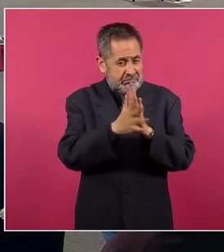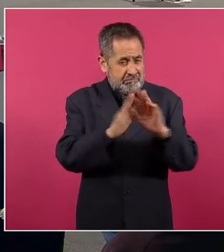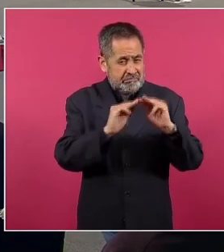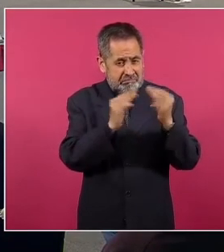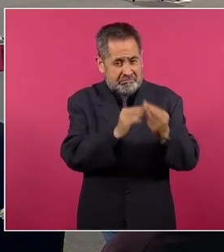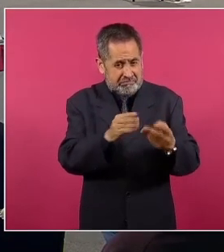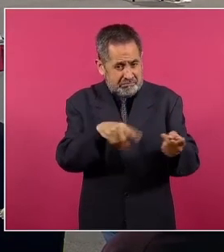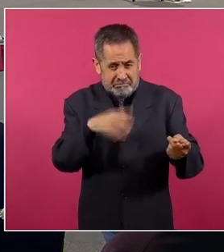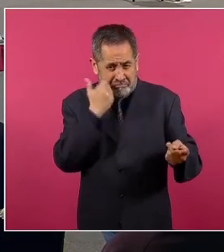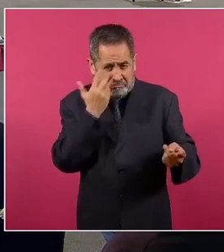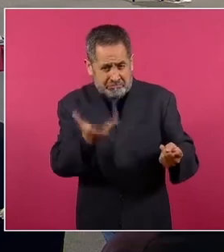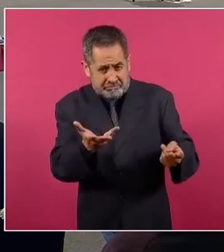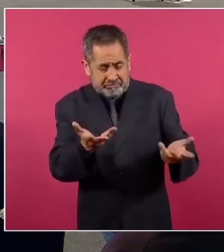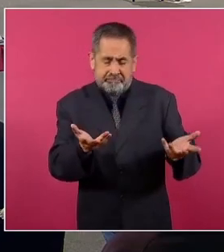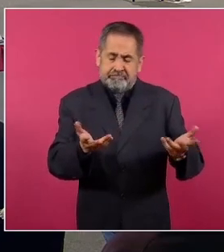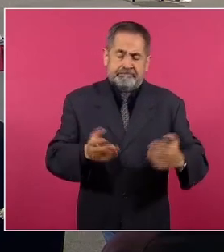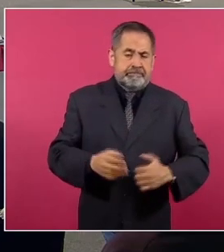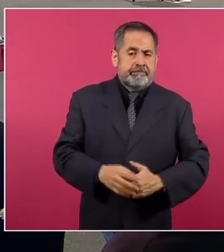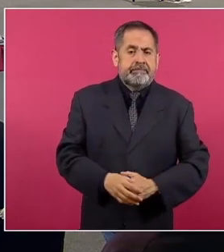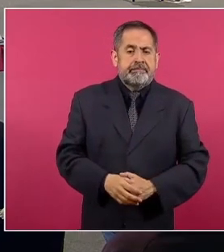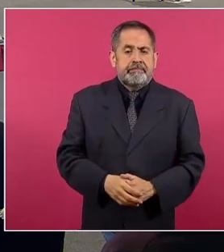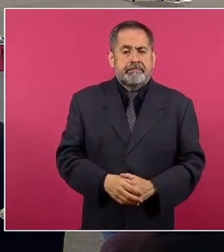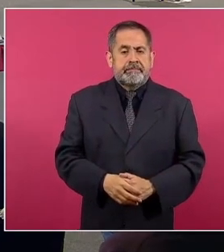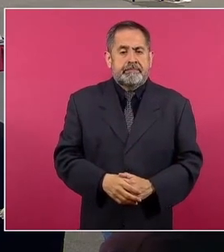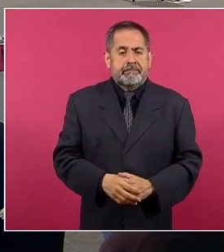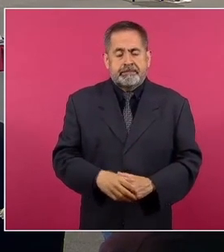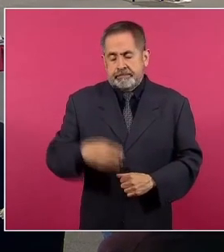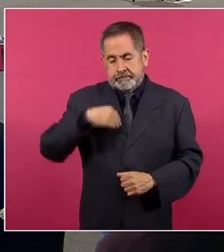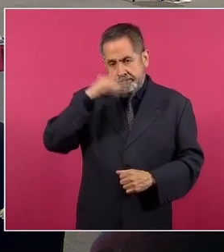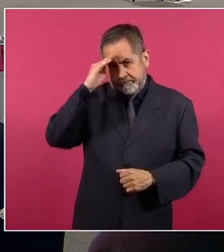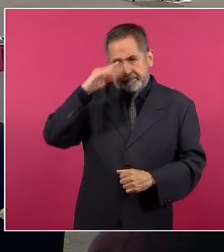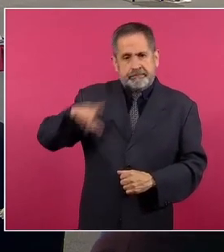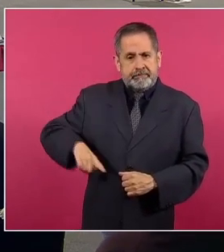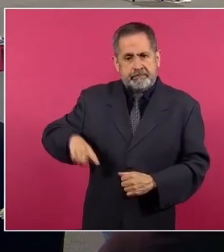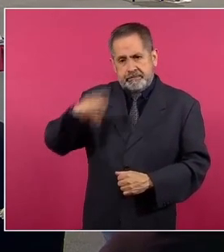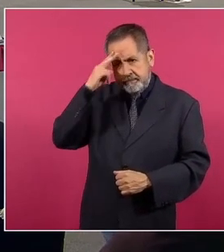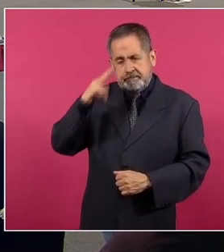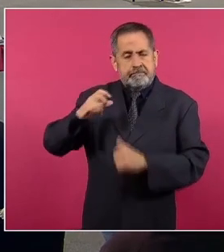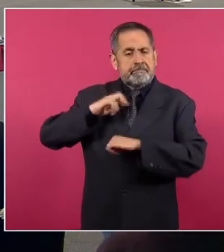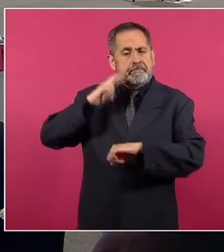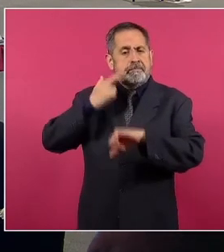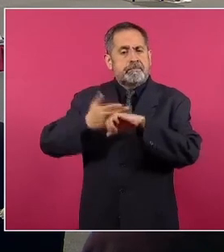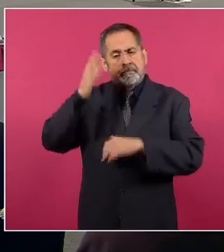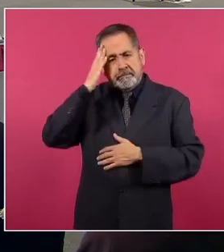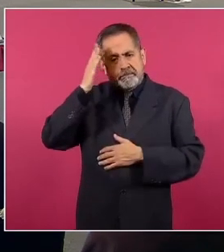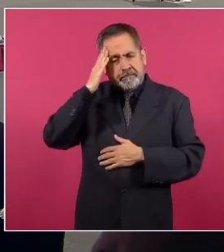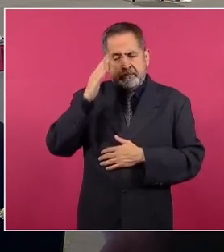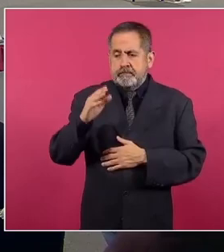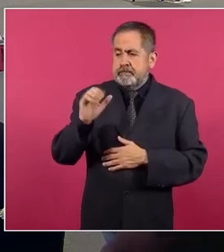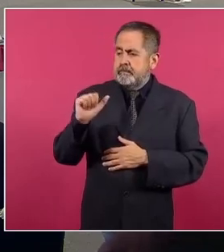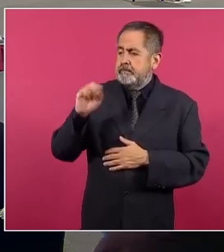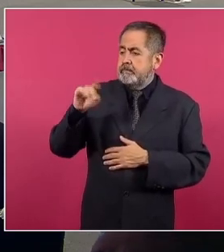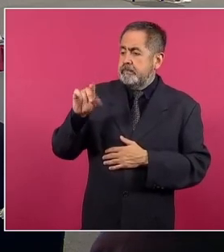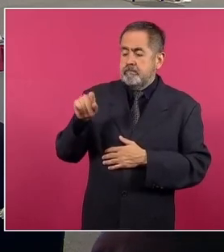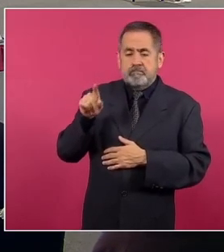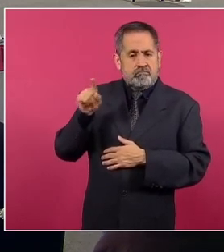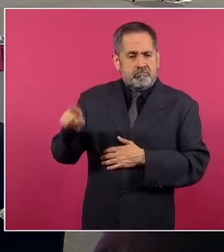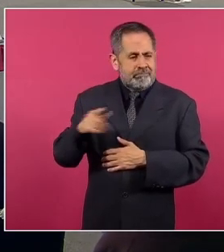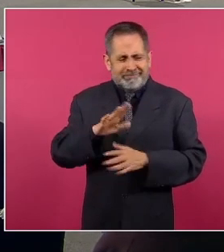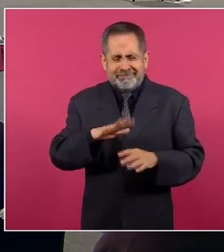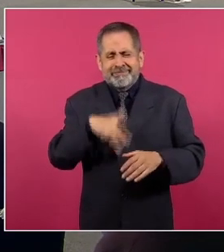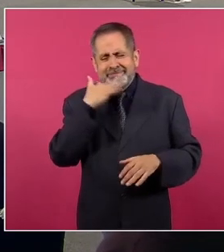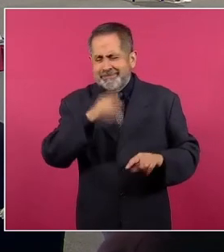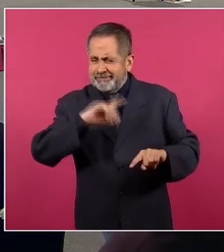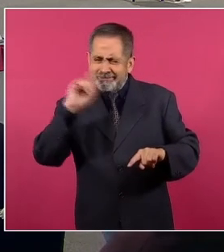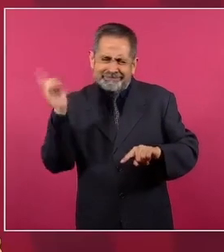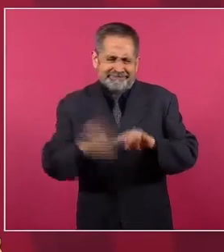o de masacres. La visión del Gobierno de México encabezada por el presidente López Obrador es erradicar la